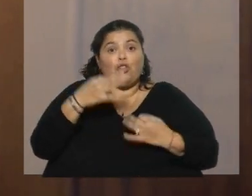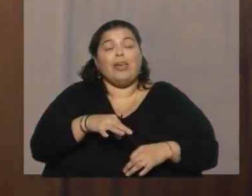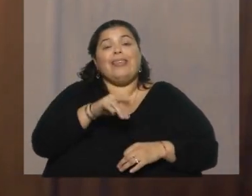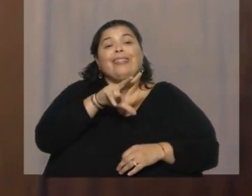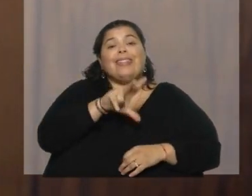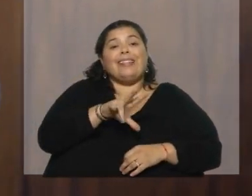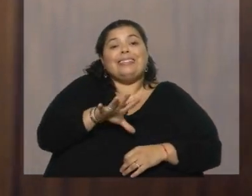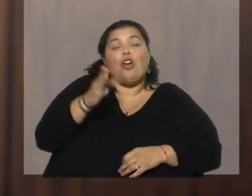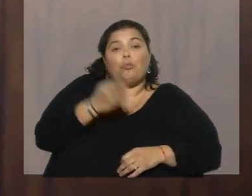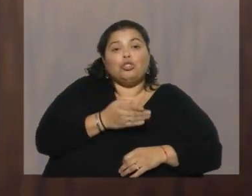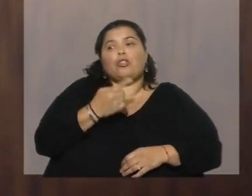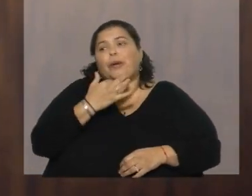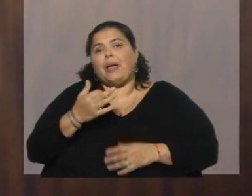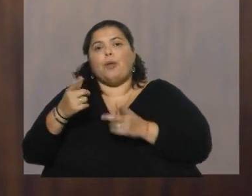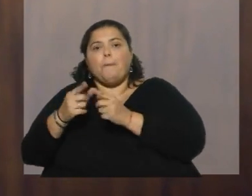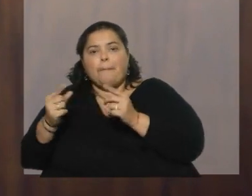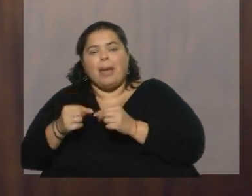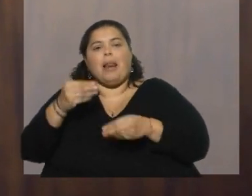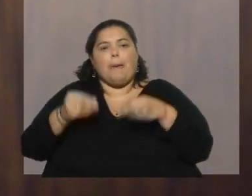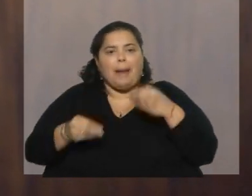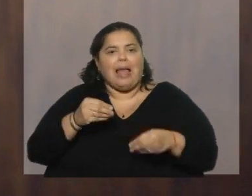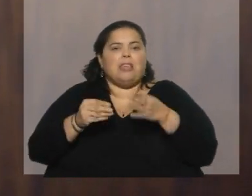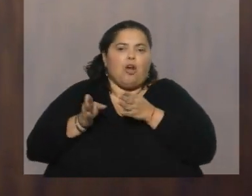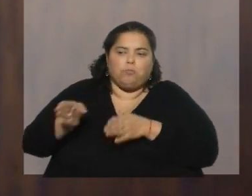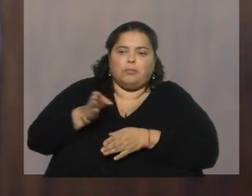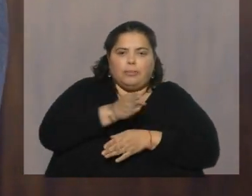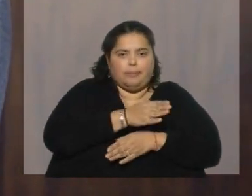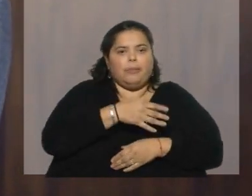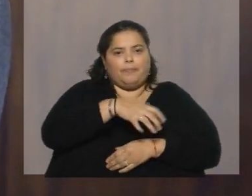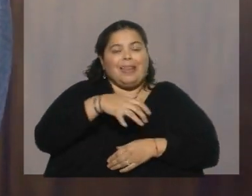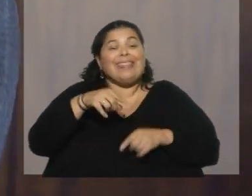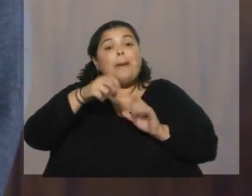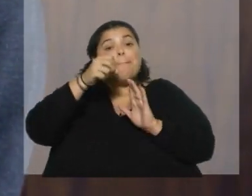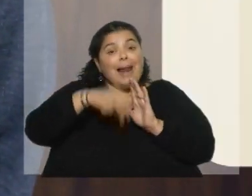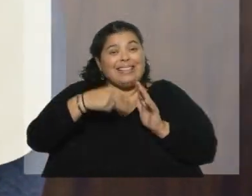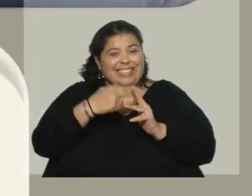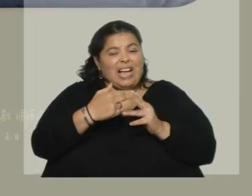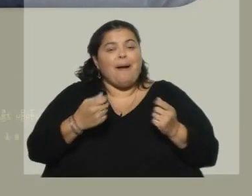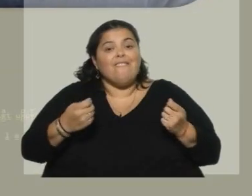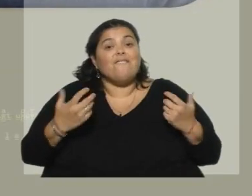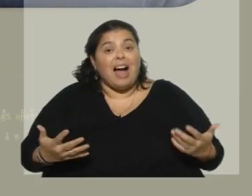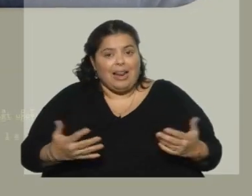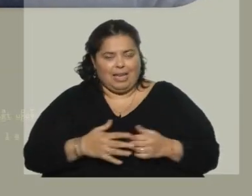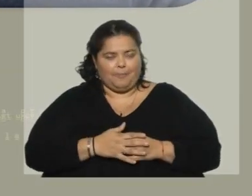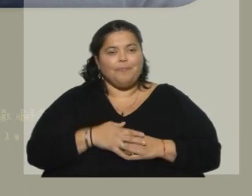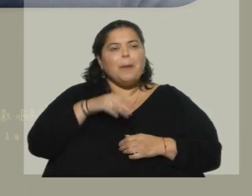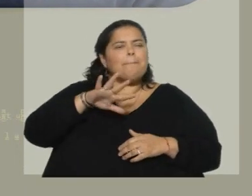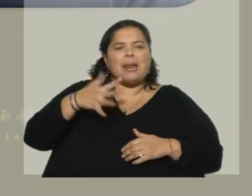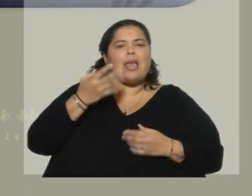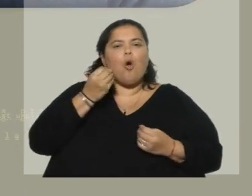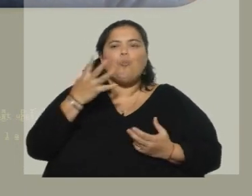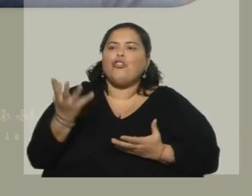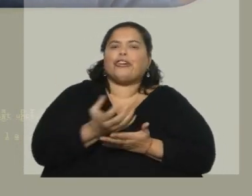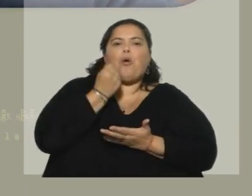material, cada plástico, de papel, etc. El plan Vale lo que busca entonces es recuperar los envases post